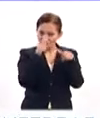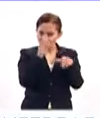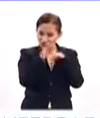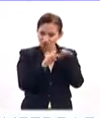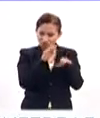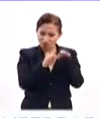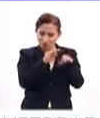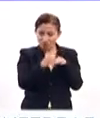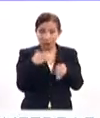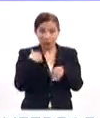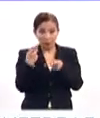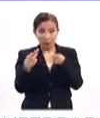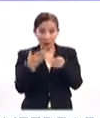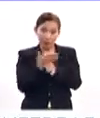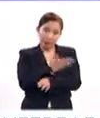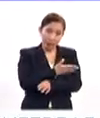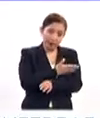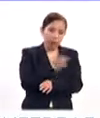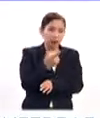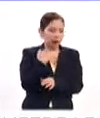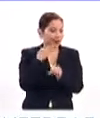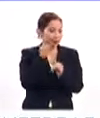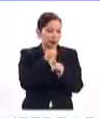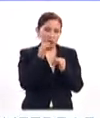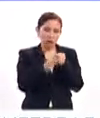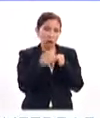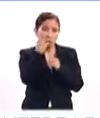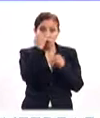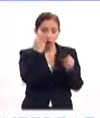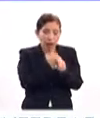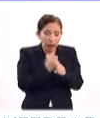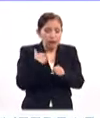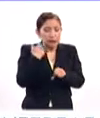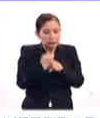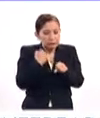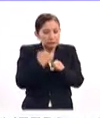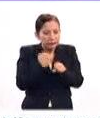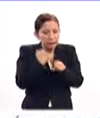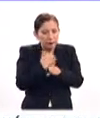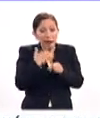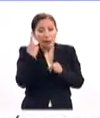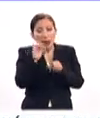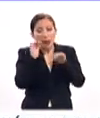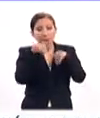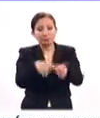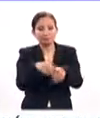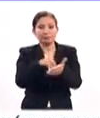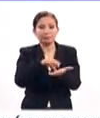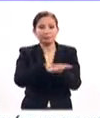y si te preparas, ¿no? Porque al final sí es un año del proceso de admisión.